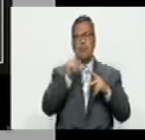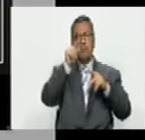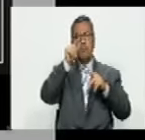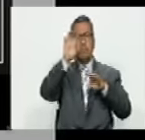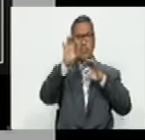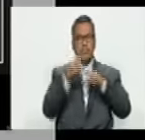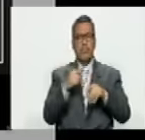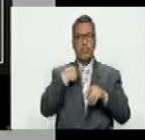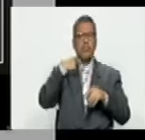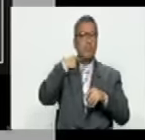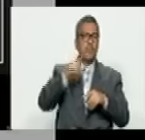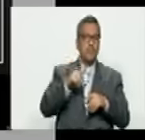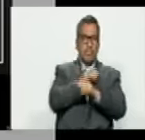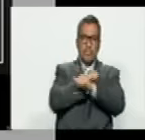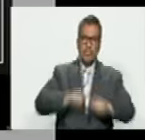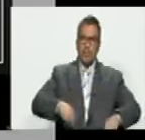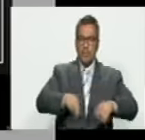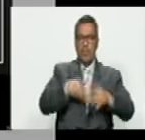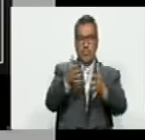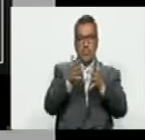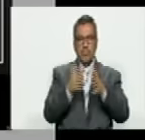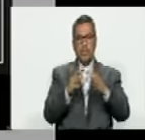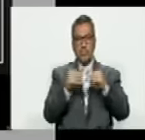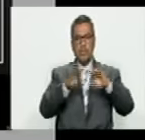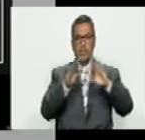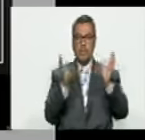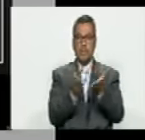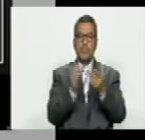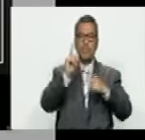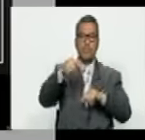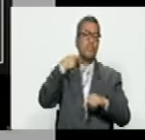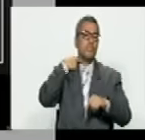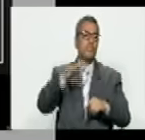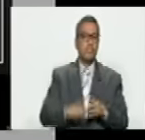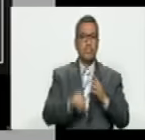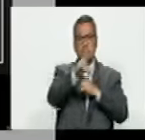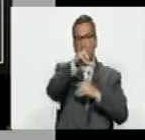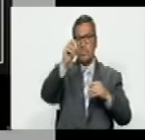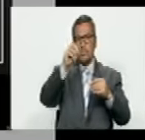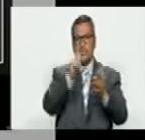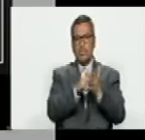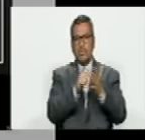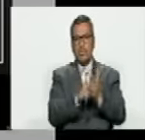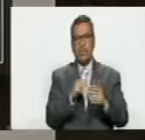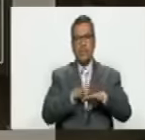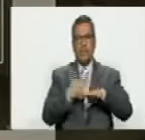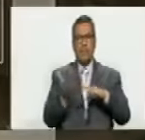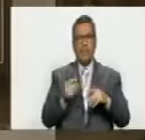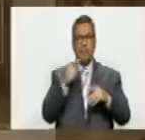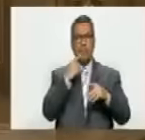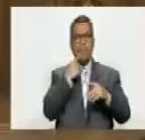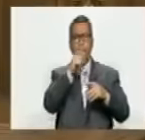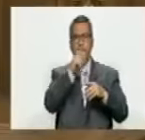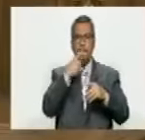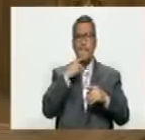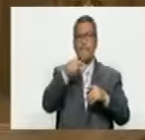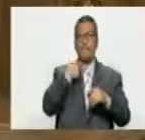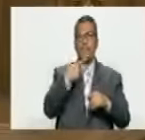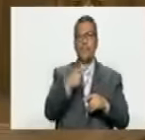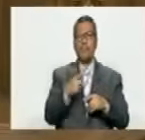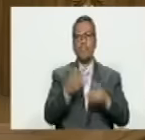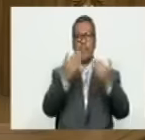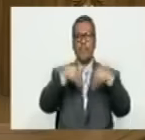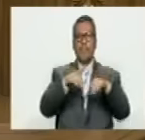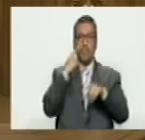que decían pero es imposible que ustedes ganen porque aquí todo el mundo dice que ustedes están perdiendo por 30 puntos porque todas las encuestas lo dicen y viene la